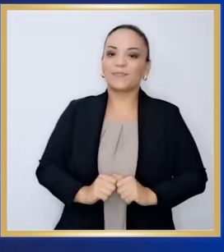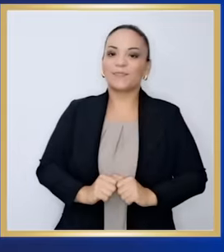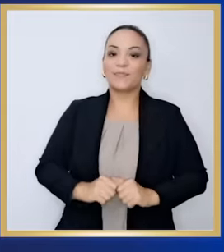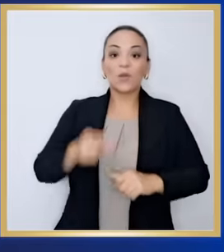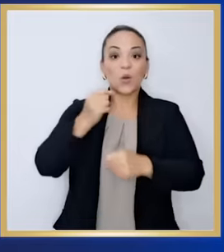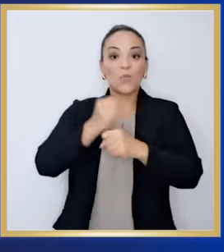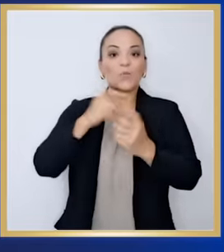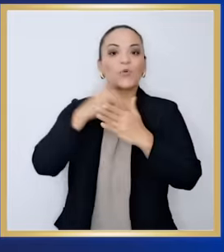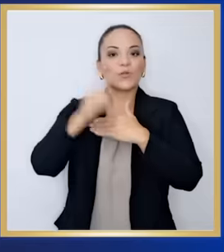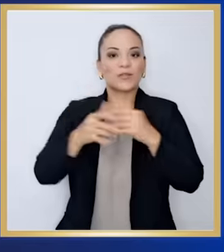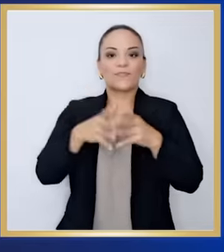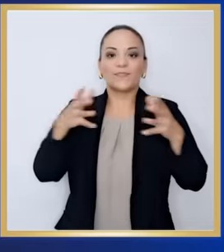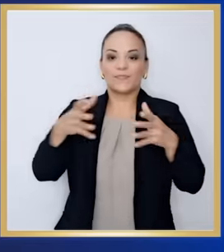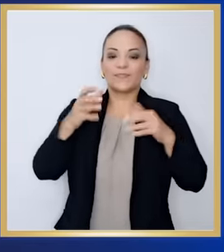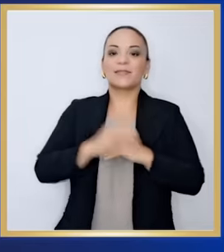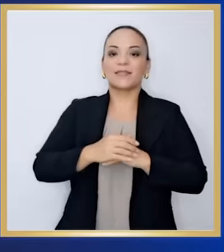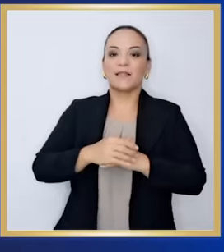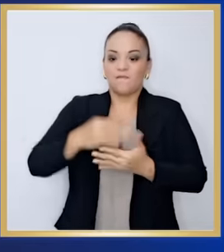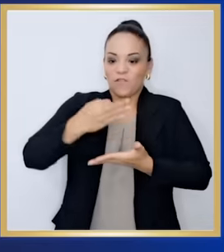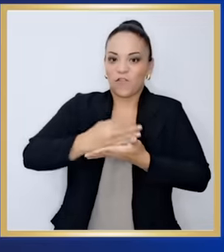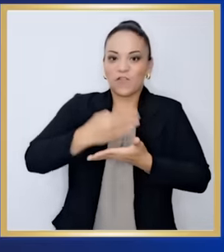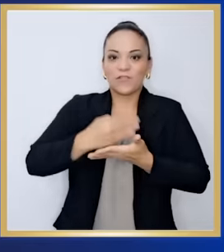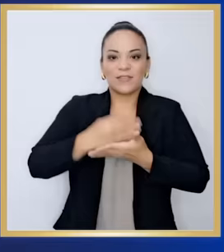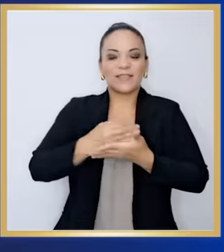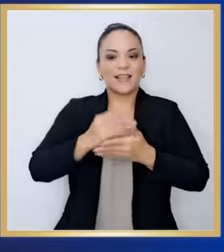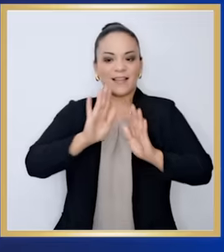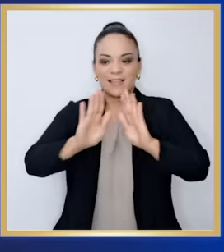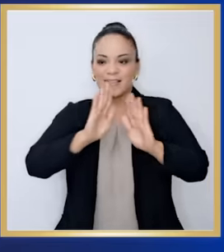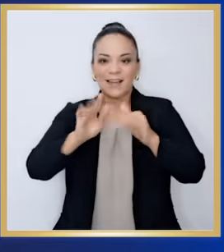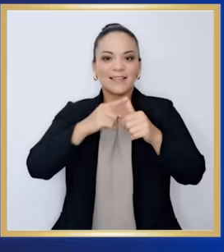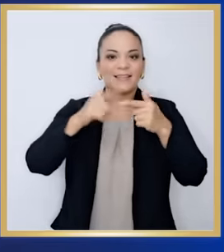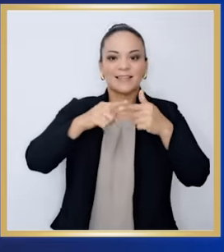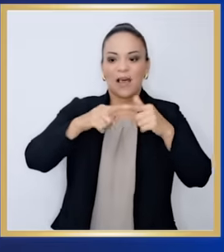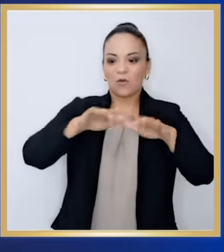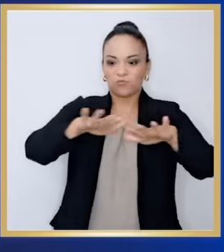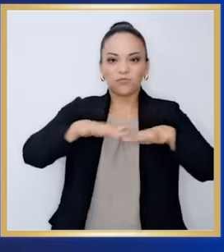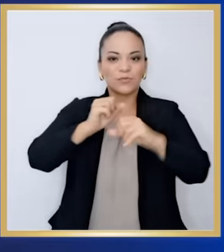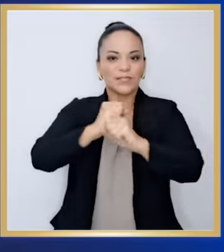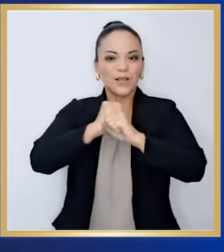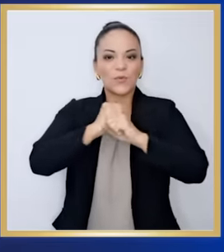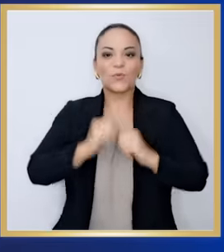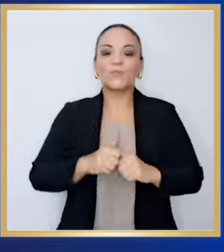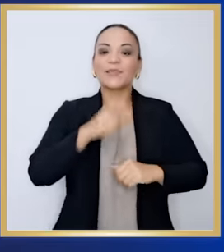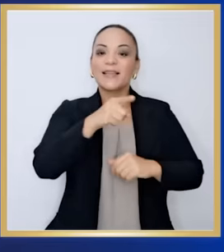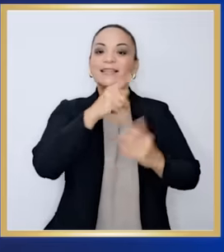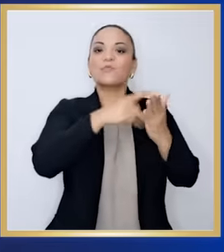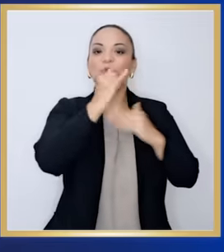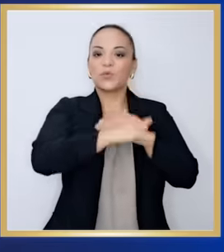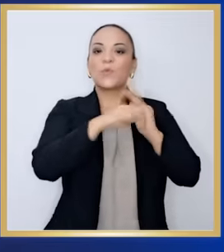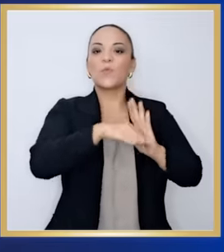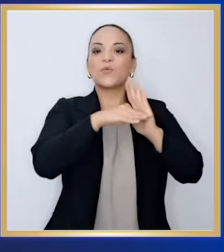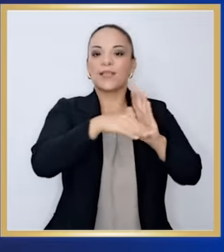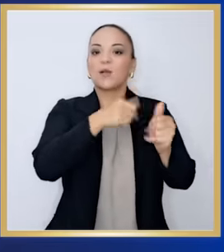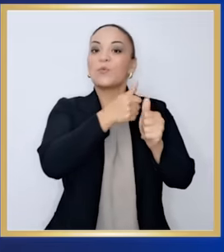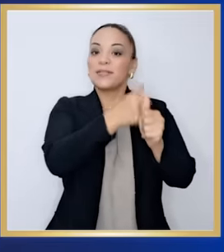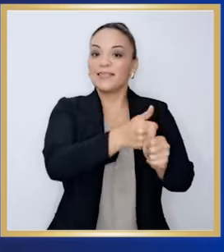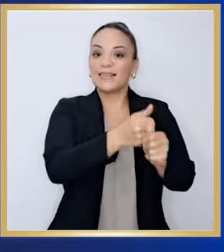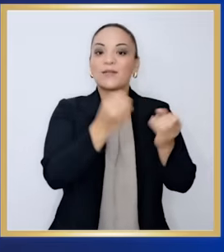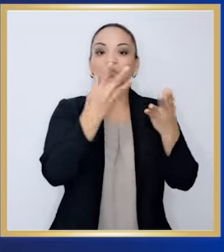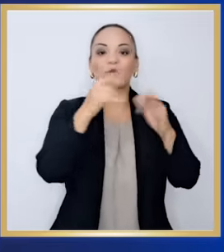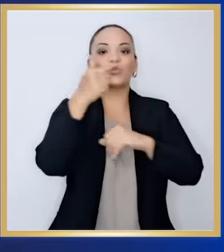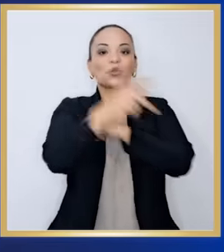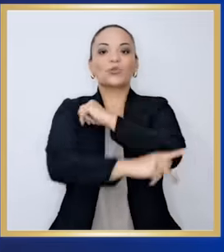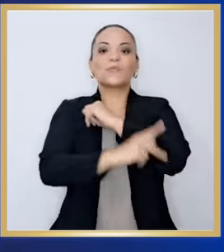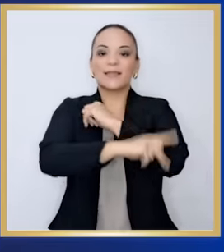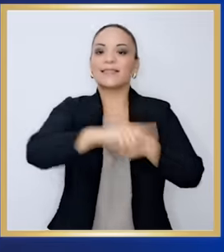hicimos en la zona sur. Obra de un proyecto muy ambicioso, puestos fronterizos terrestres modernos, digitalizados y seguros. Esta obra